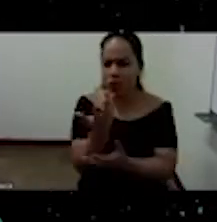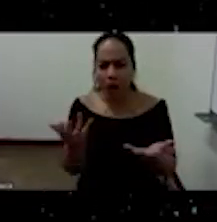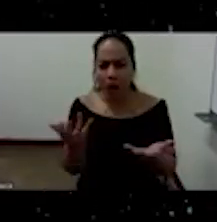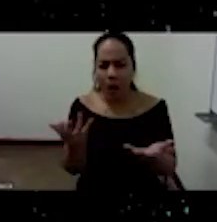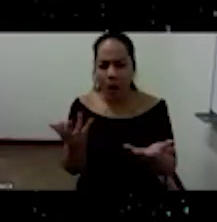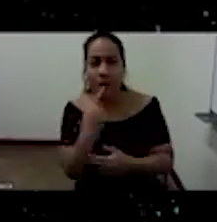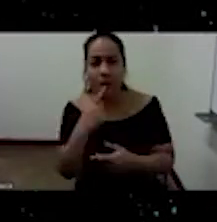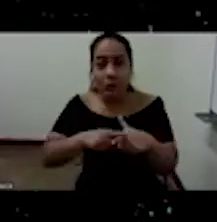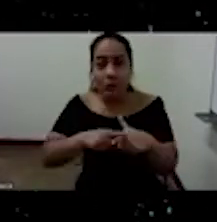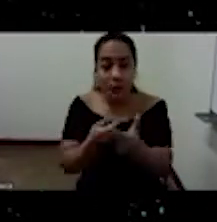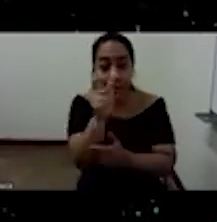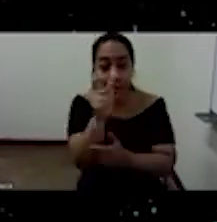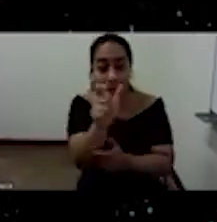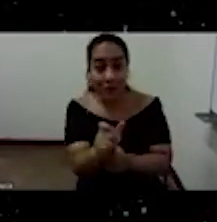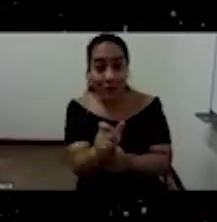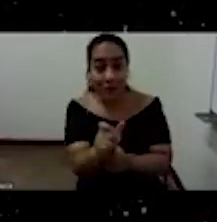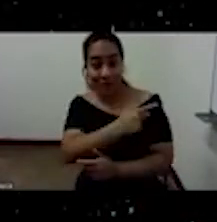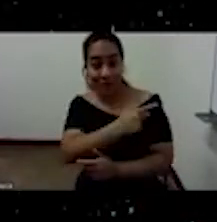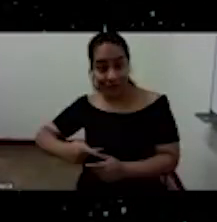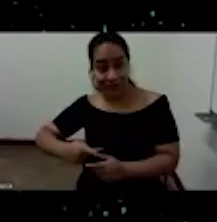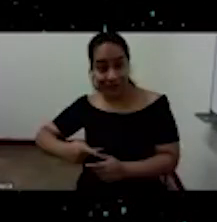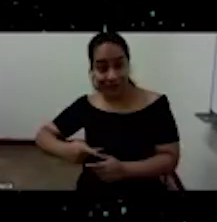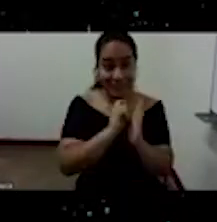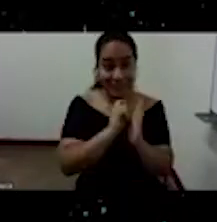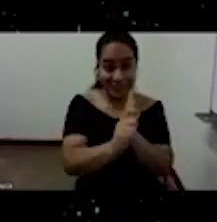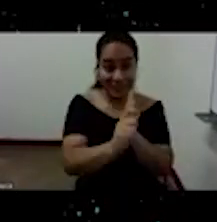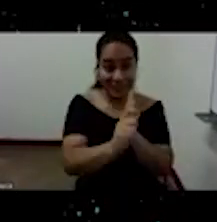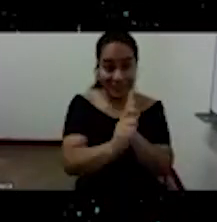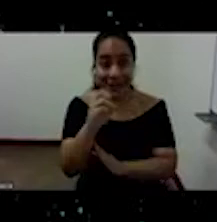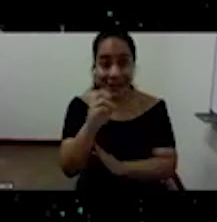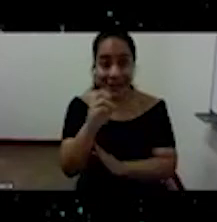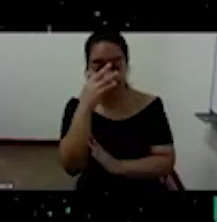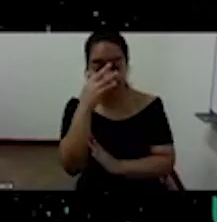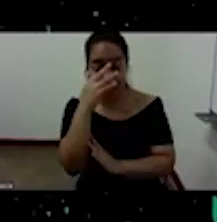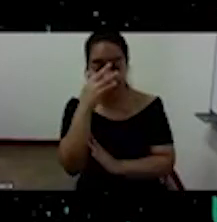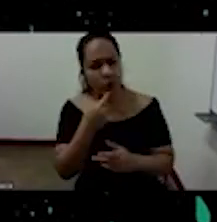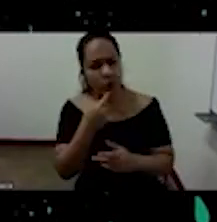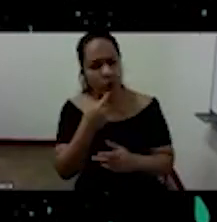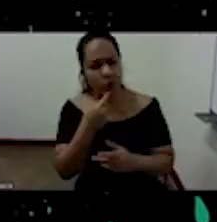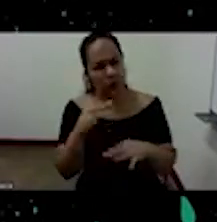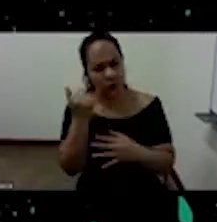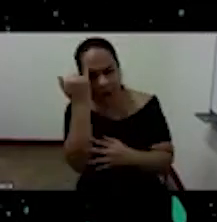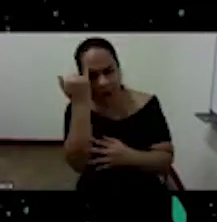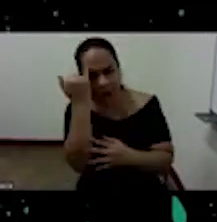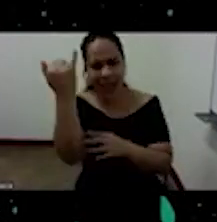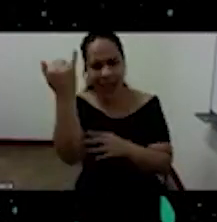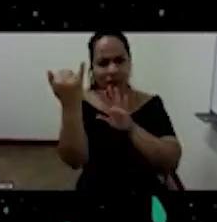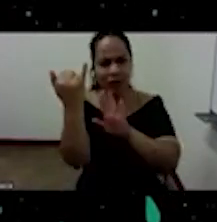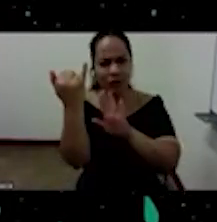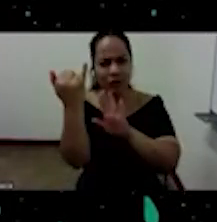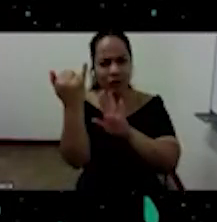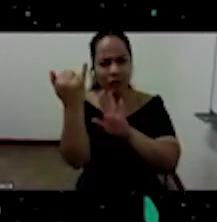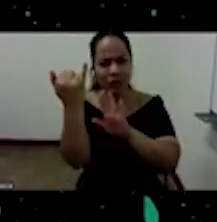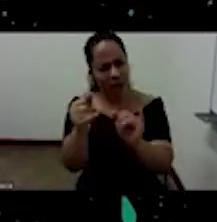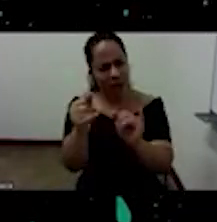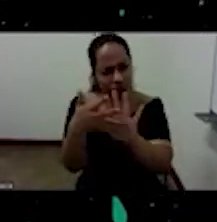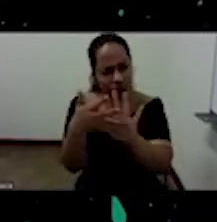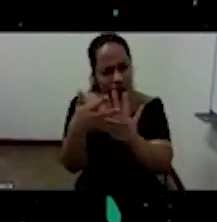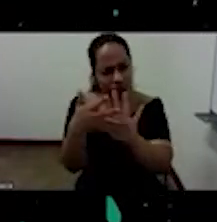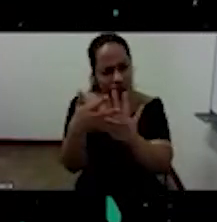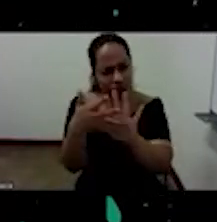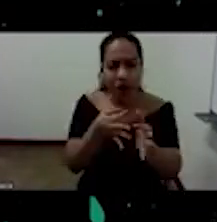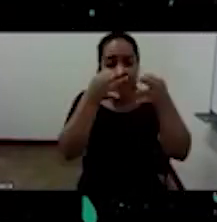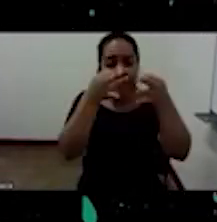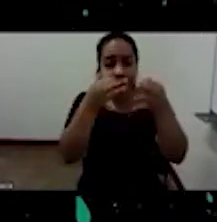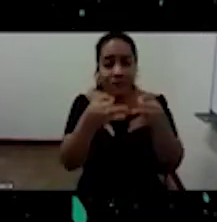Machiavelli funda la idea que ha sido verdaderamente